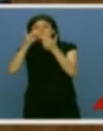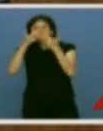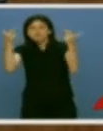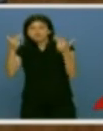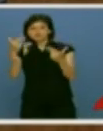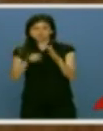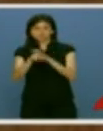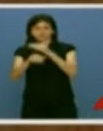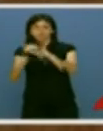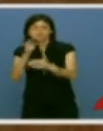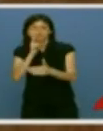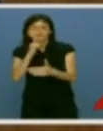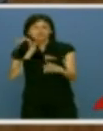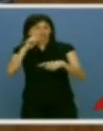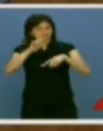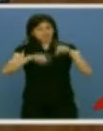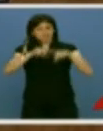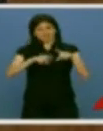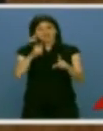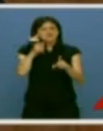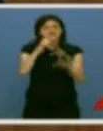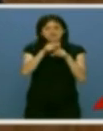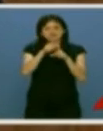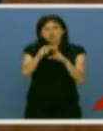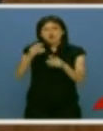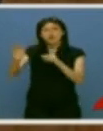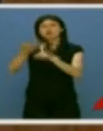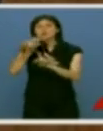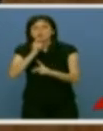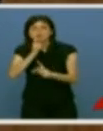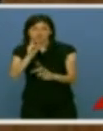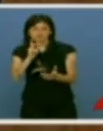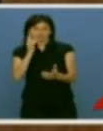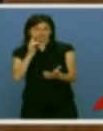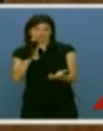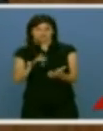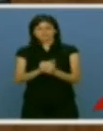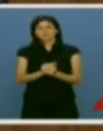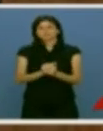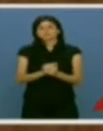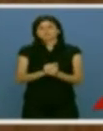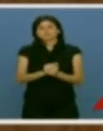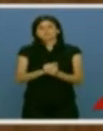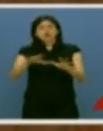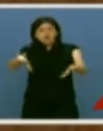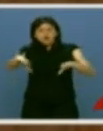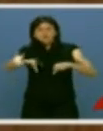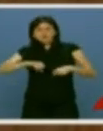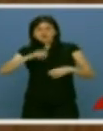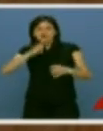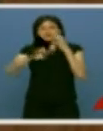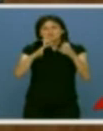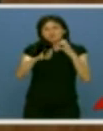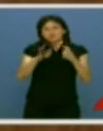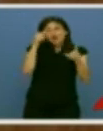confundamos el fin con los medios, que no hagamos que los árboles nos impidan ver el bosque. La reclamación de nuevas competencias no son un fin en sí mismo,